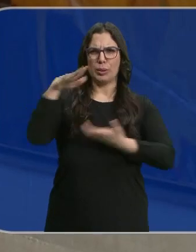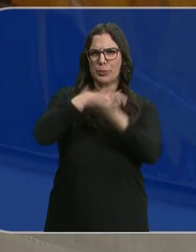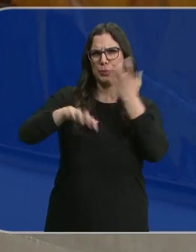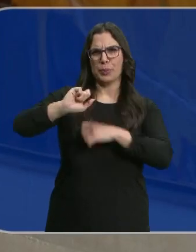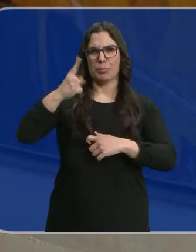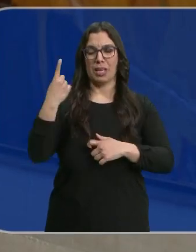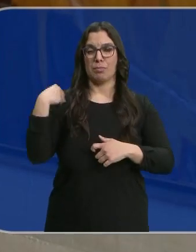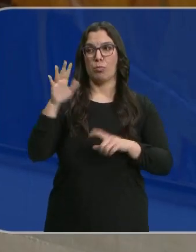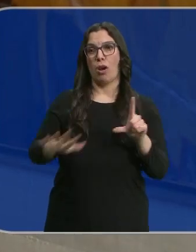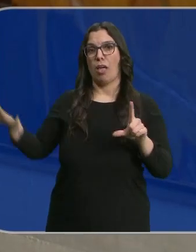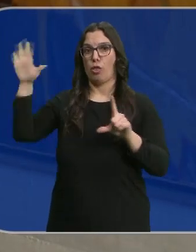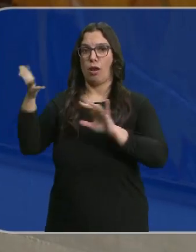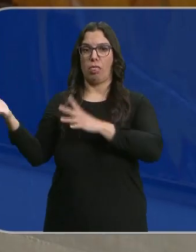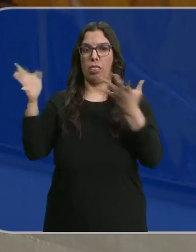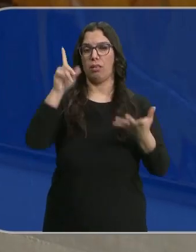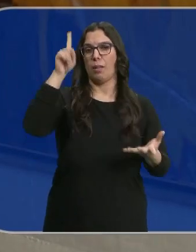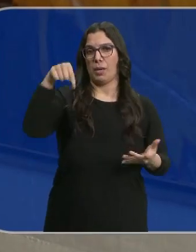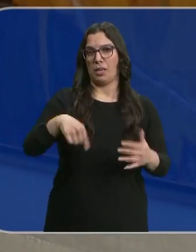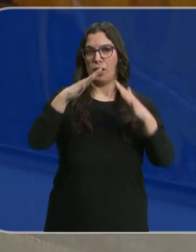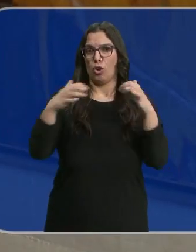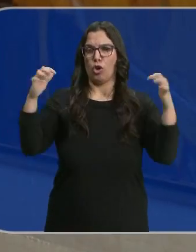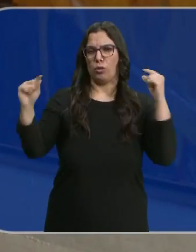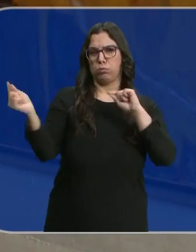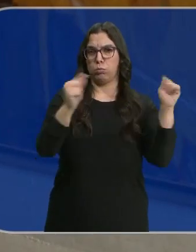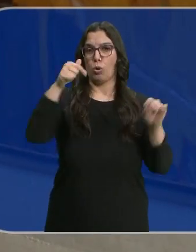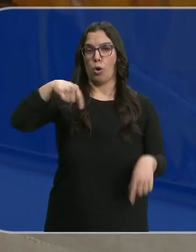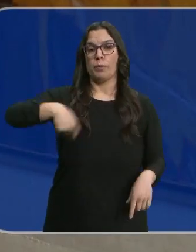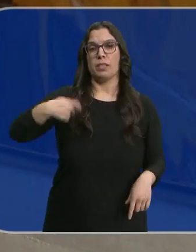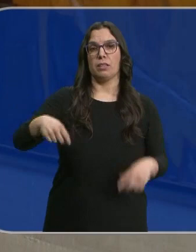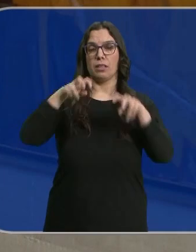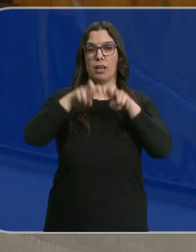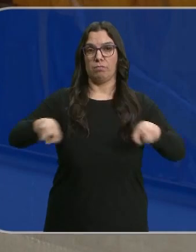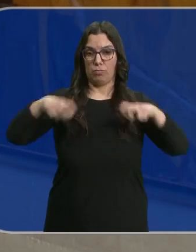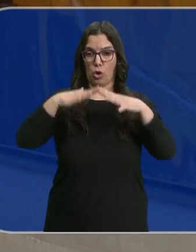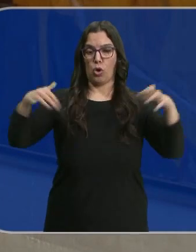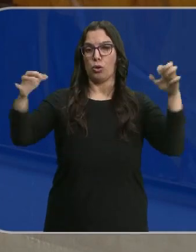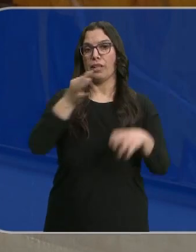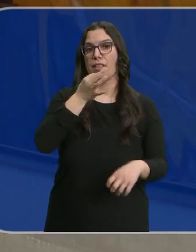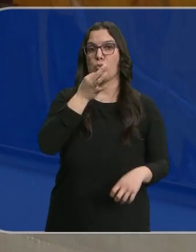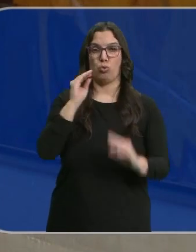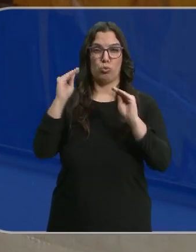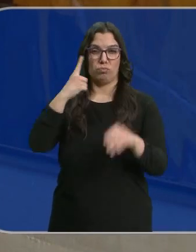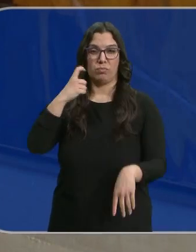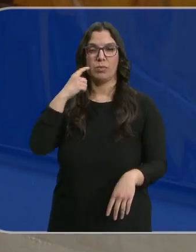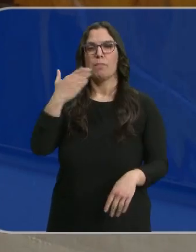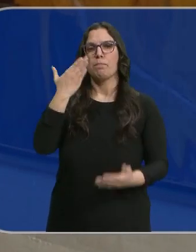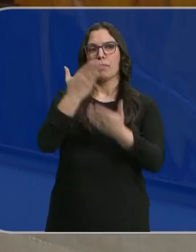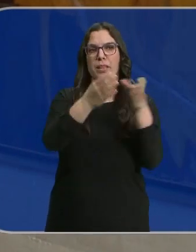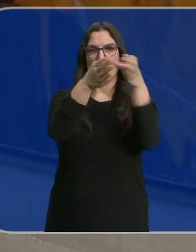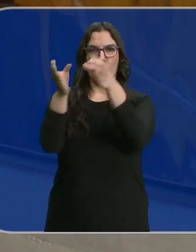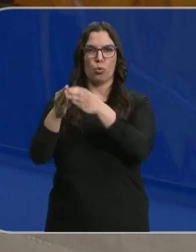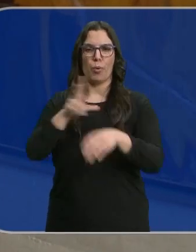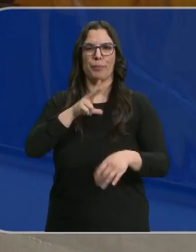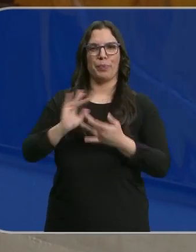La tensión en el panorama nacional se ha trasladado a nuestro Parlamento. Hoy el presidente de las Cortes, en el discurso tradicional, ha pedido concordia a los